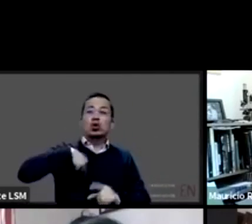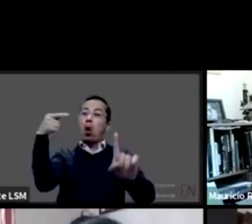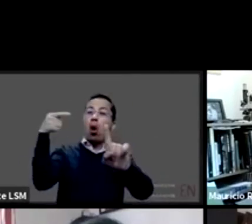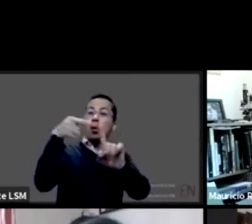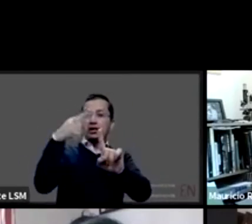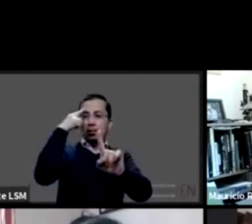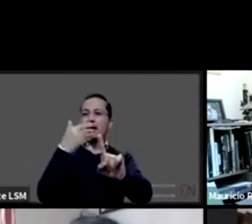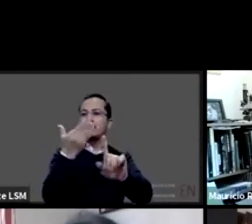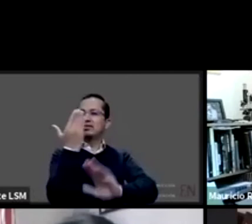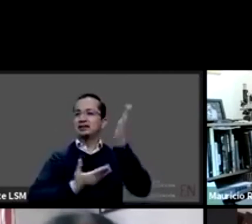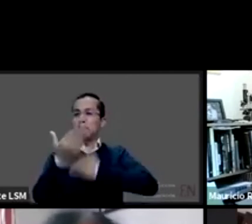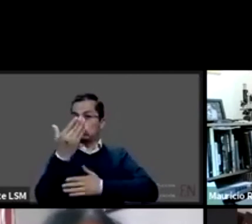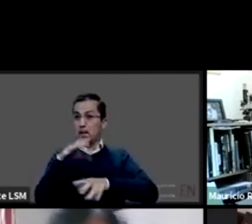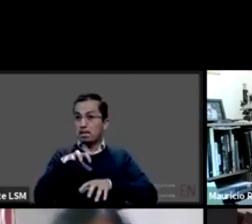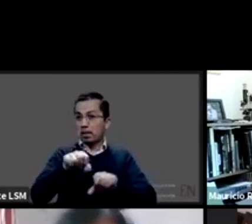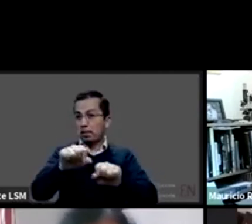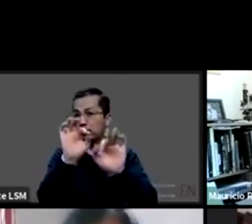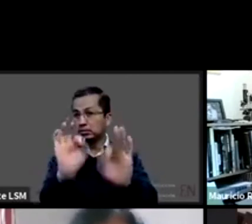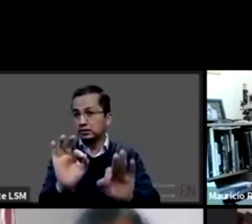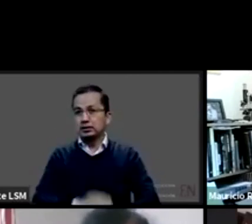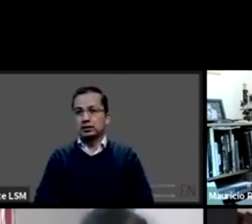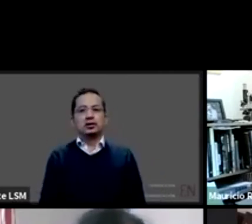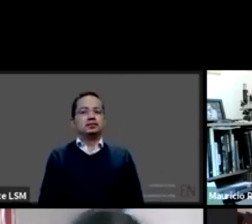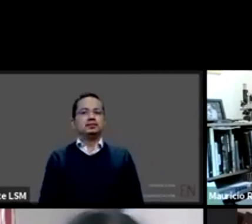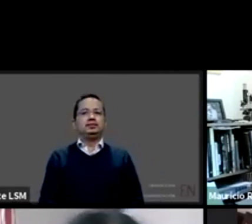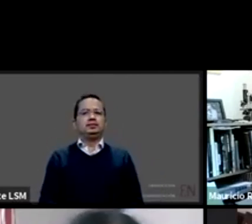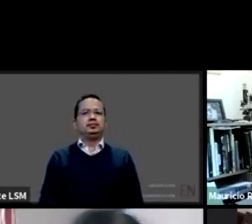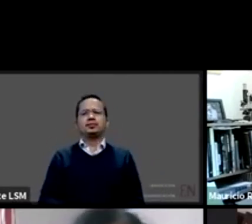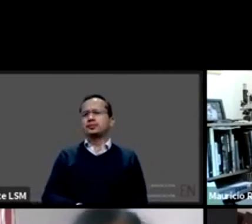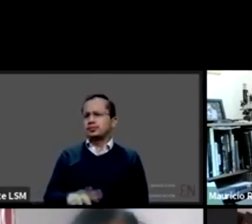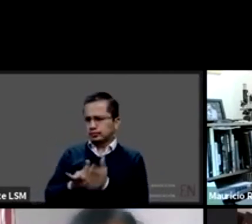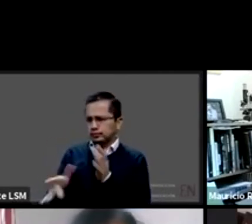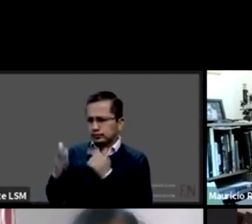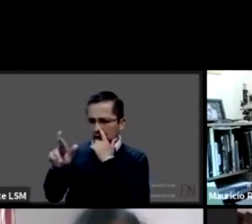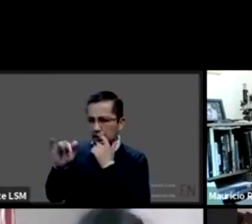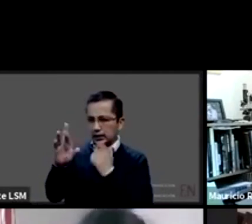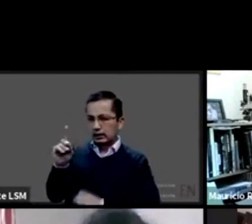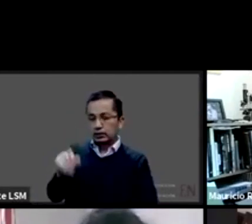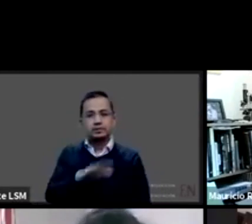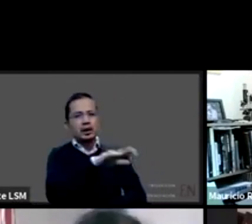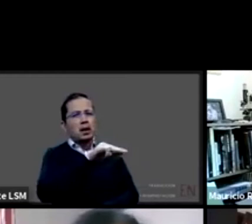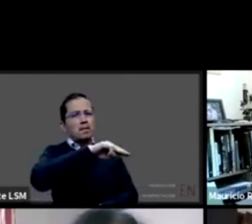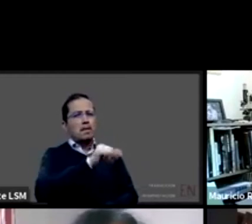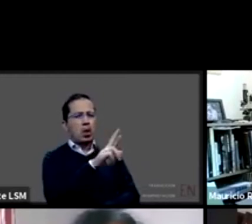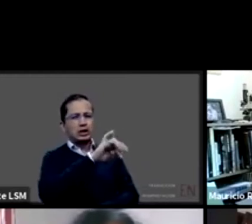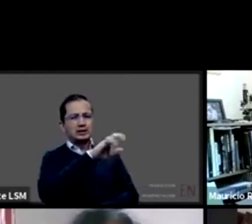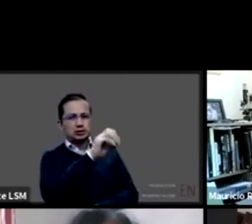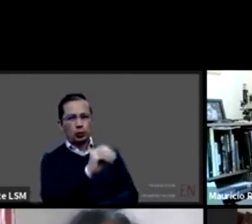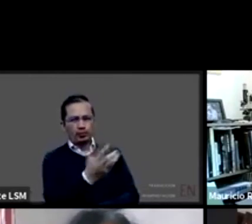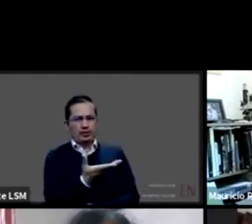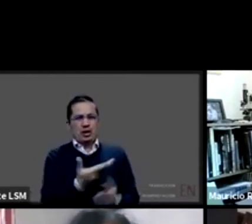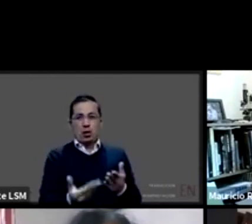Gracias, Ricardo. Mauricio, ¿cómo se lleva a cabo el registro, control y este seguimiento de pacientes, en específico niñez y adolescencia